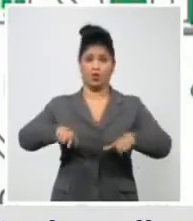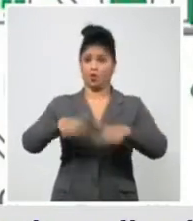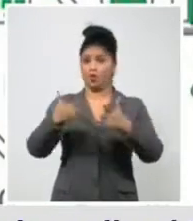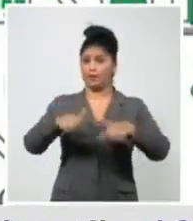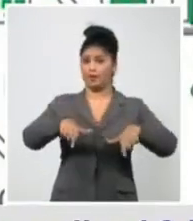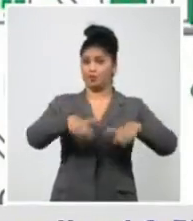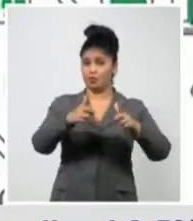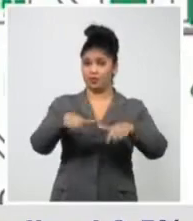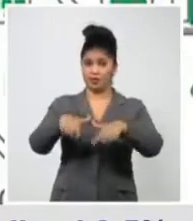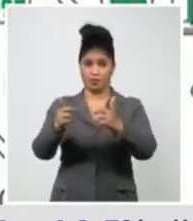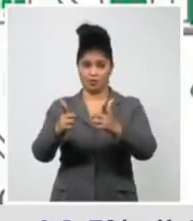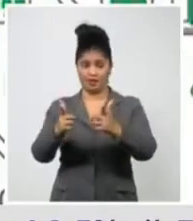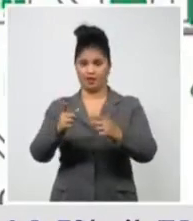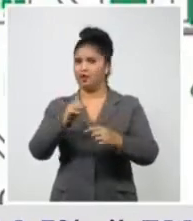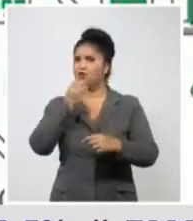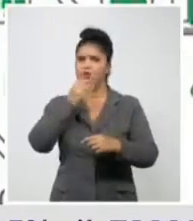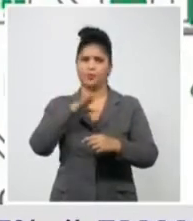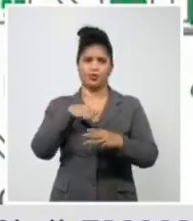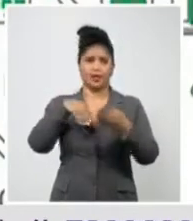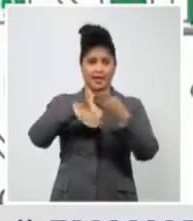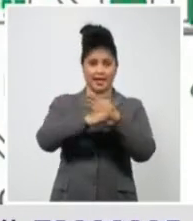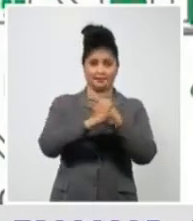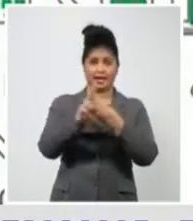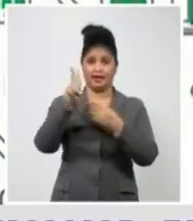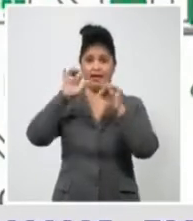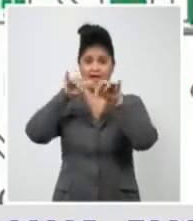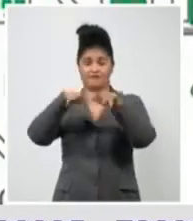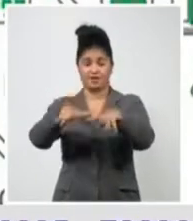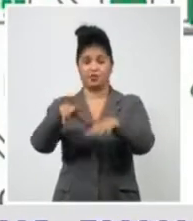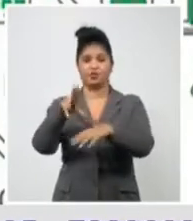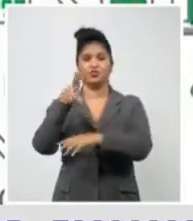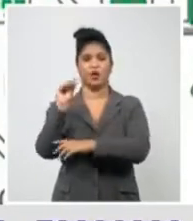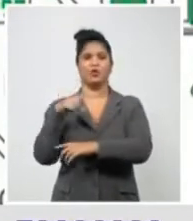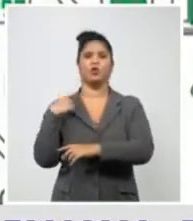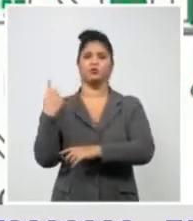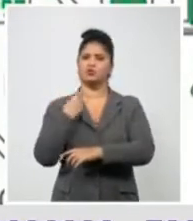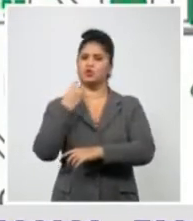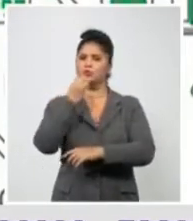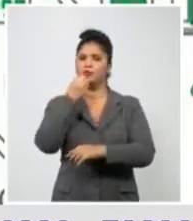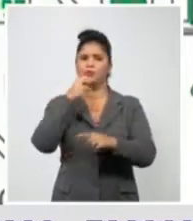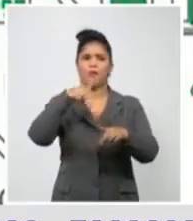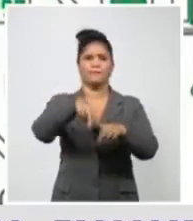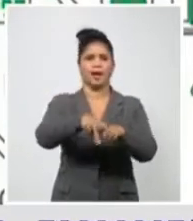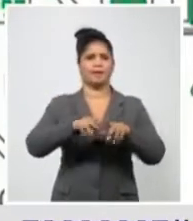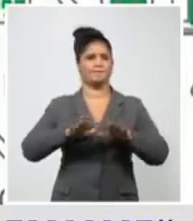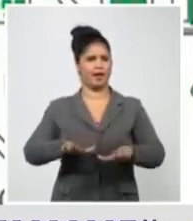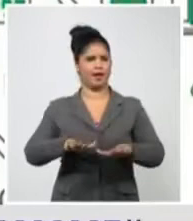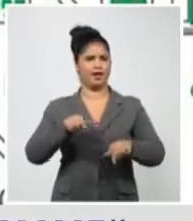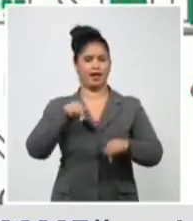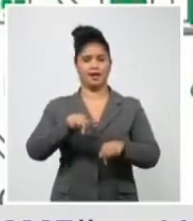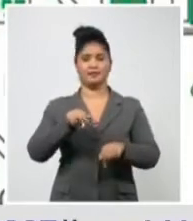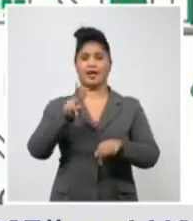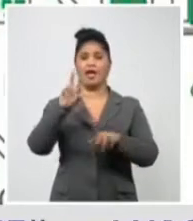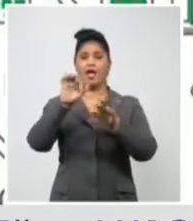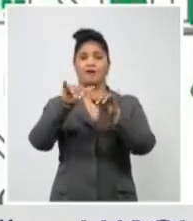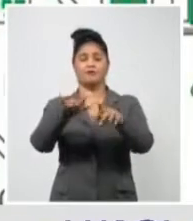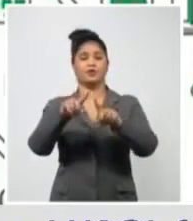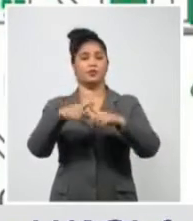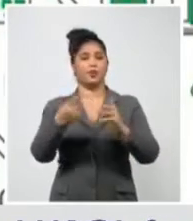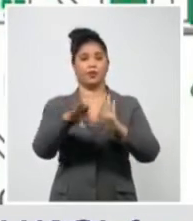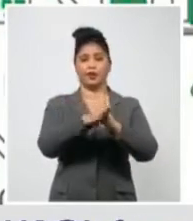cepa entre, nosotros somos capaces de cortar cadena de transmisión. Porque son las mismas medidas.